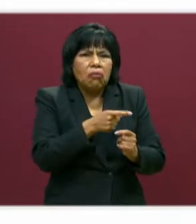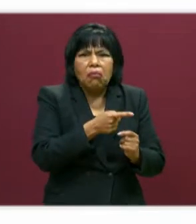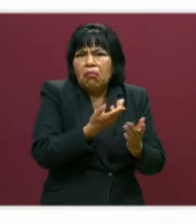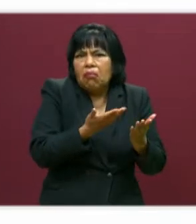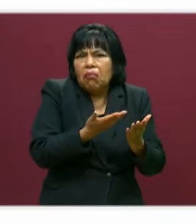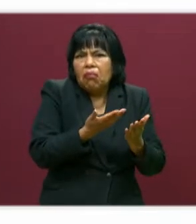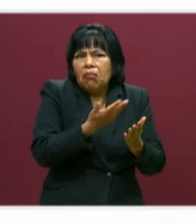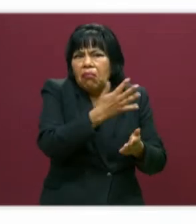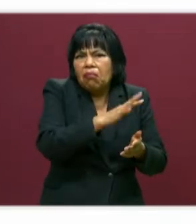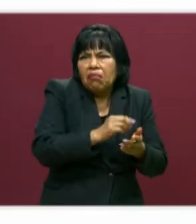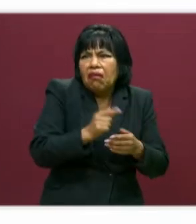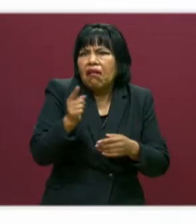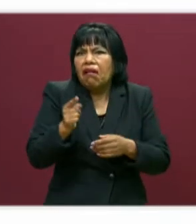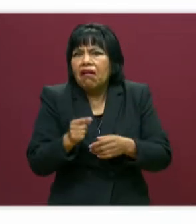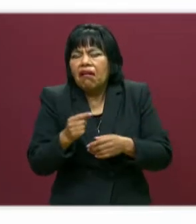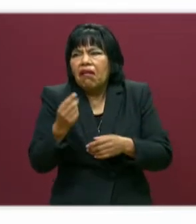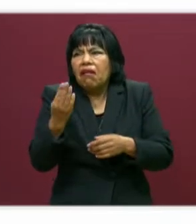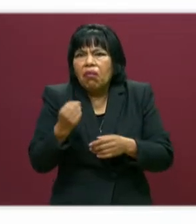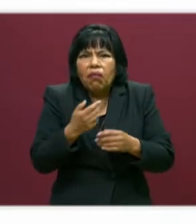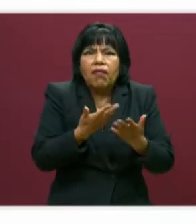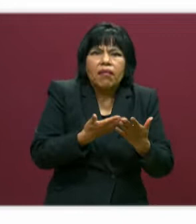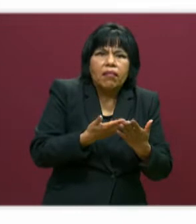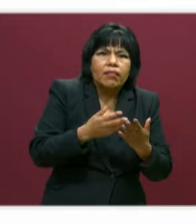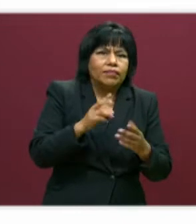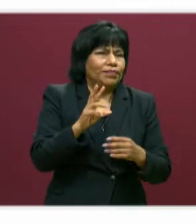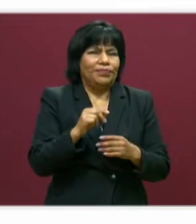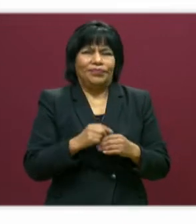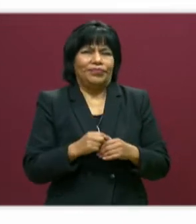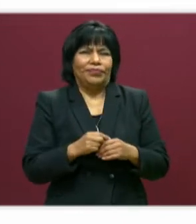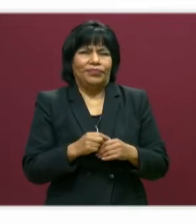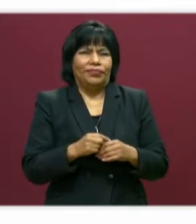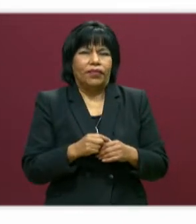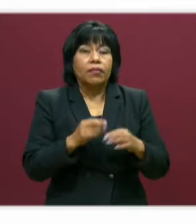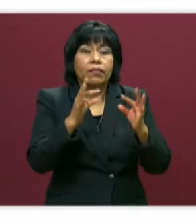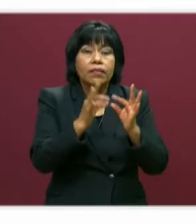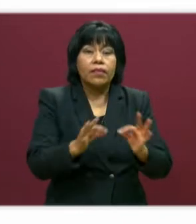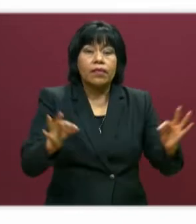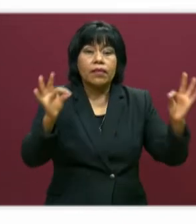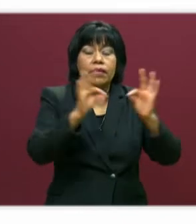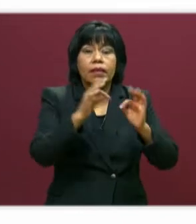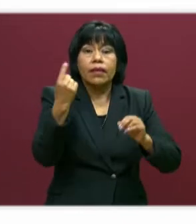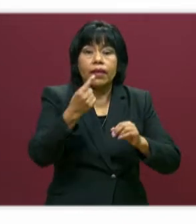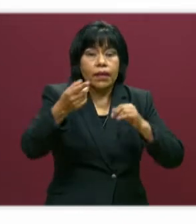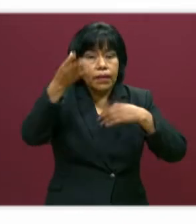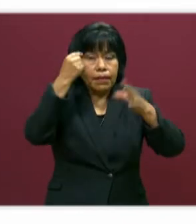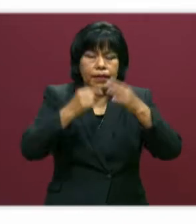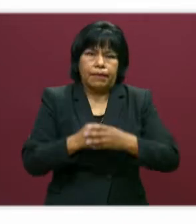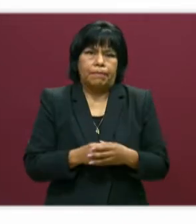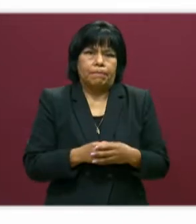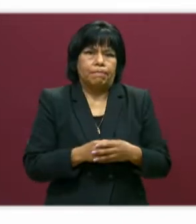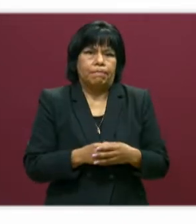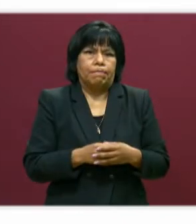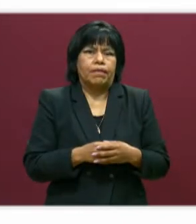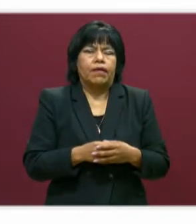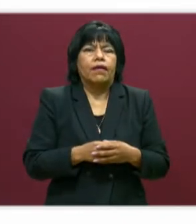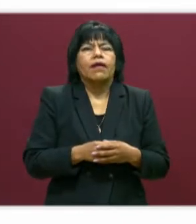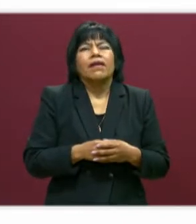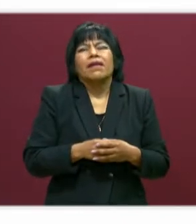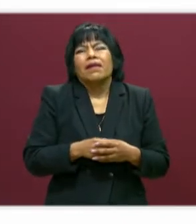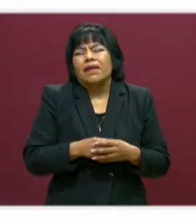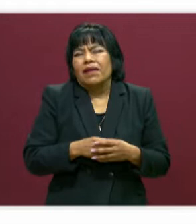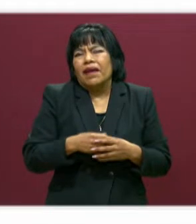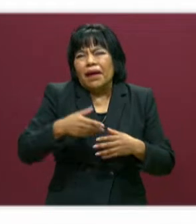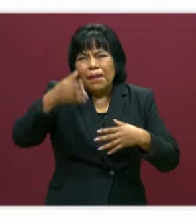No vamos a regresar para competir por una calificación, sino por el aprendizaje. Luego dice, más aprendizaje experiencial,